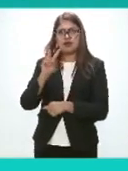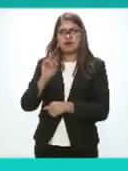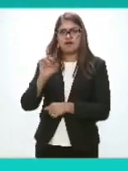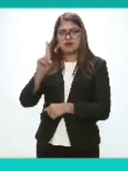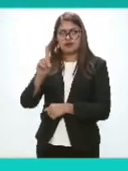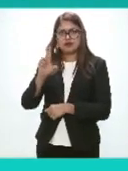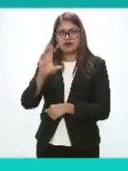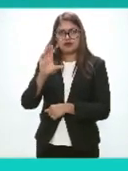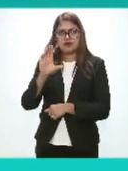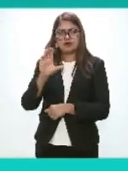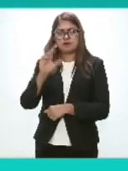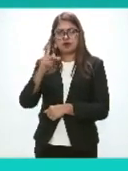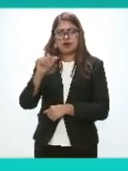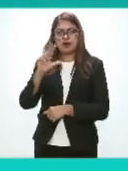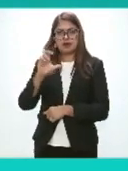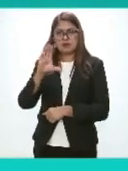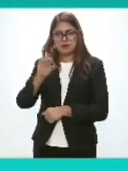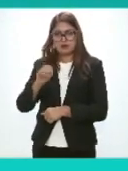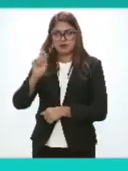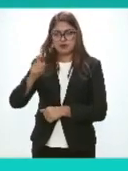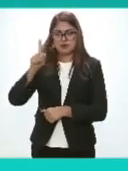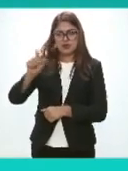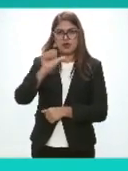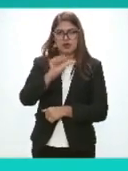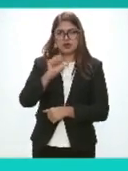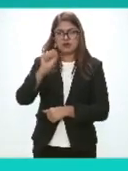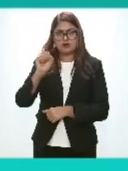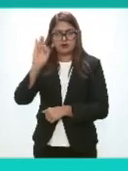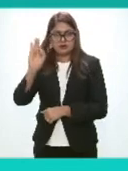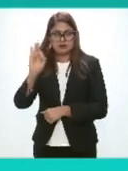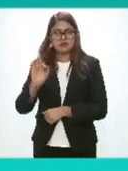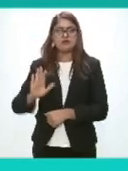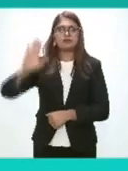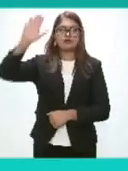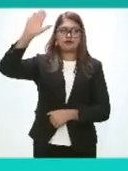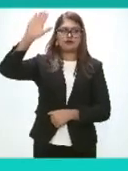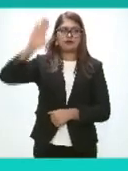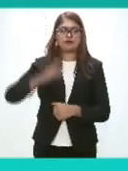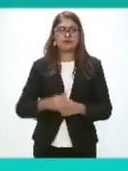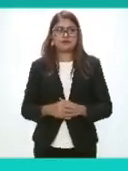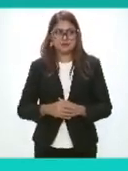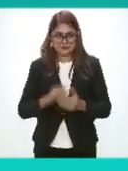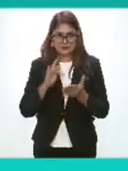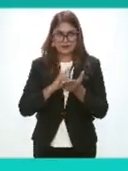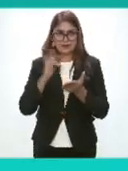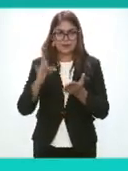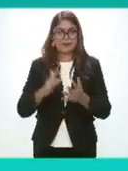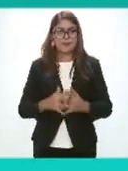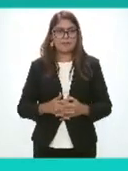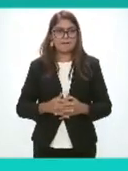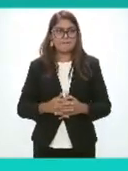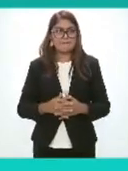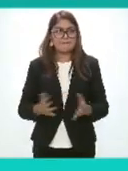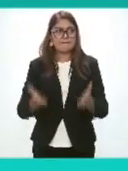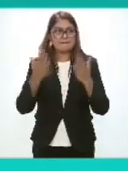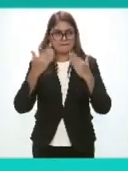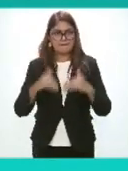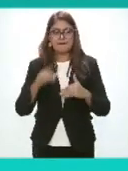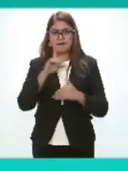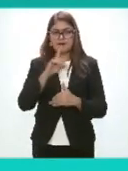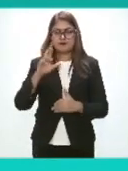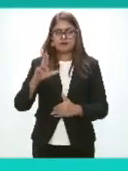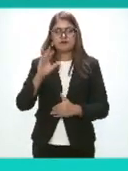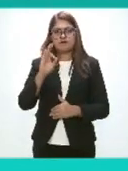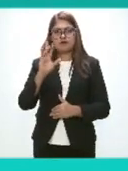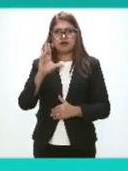Colminares Páramo Auditor Superior Presente Saludos Gracias El doctor Adrián